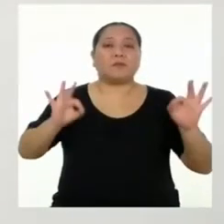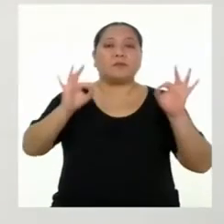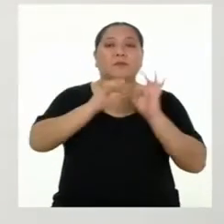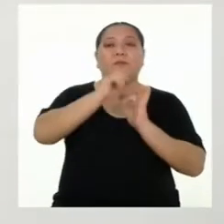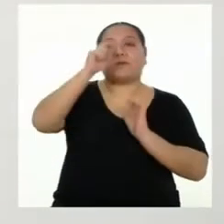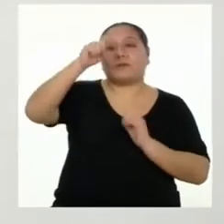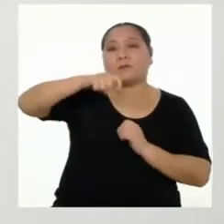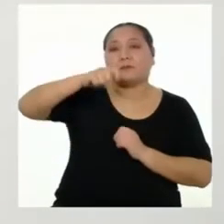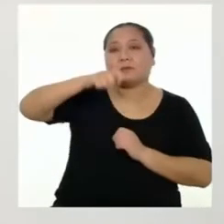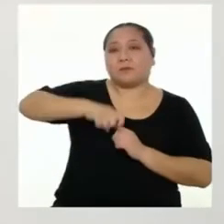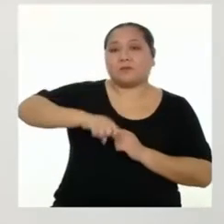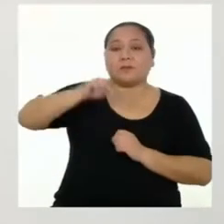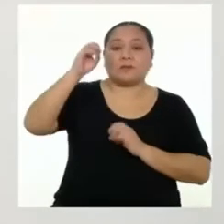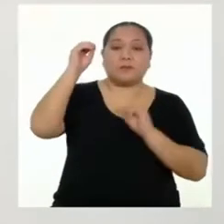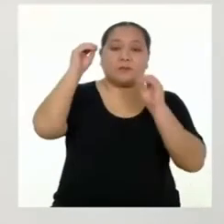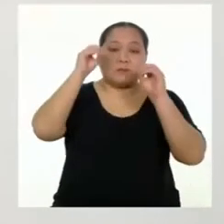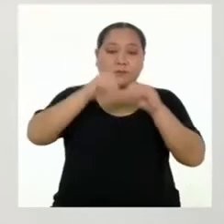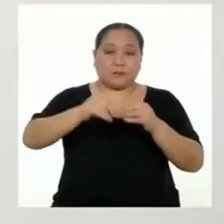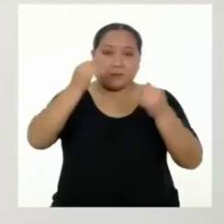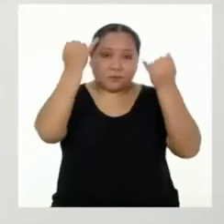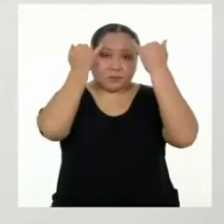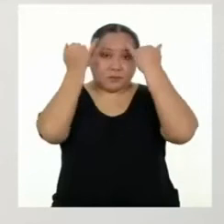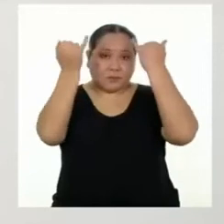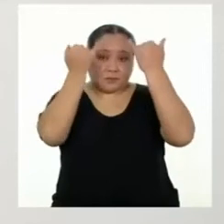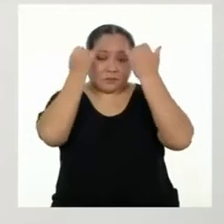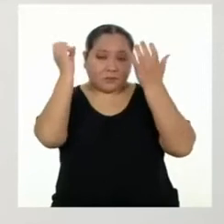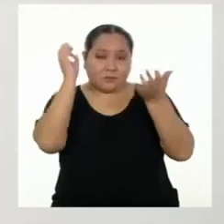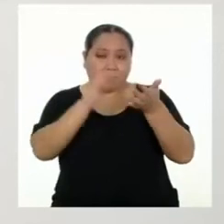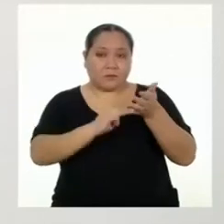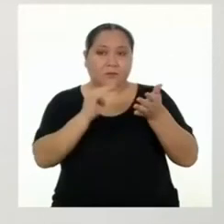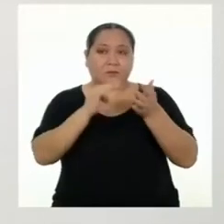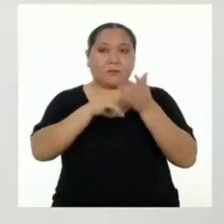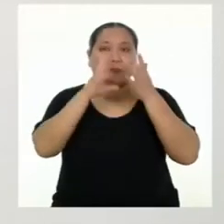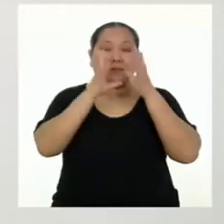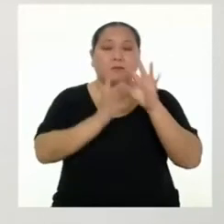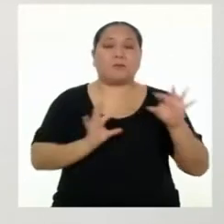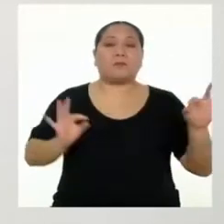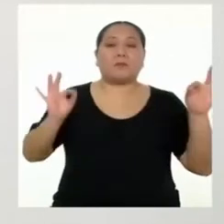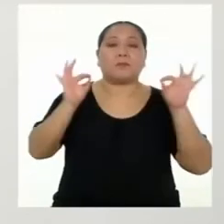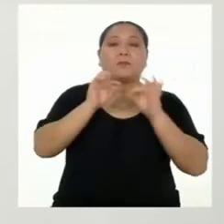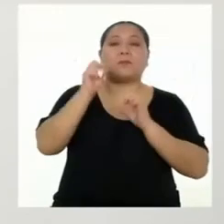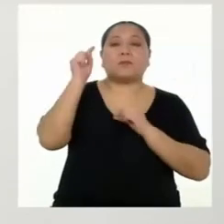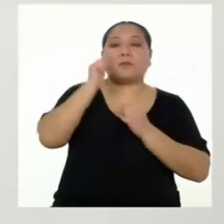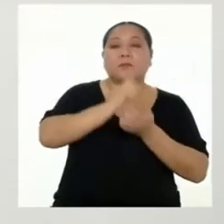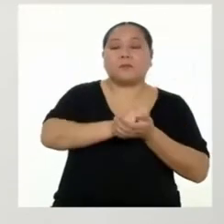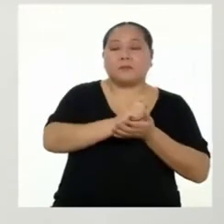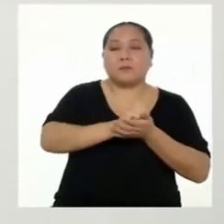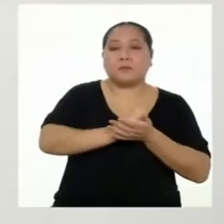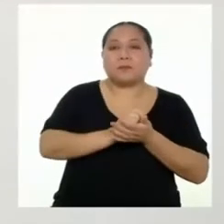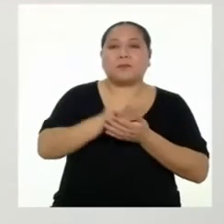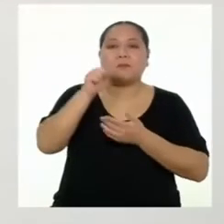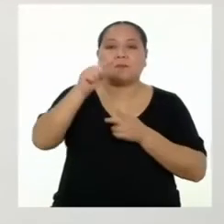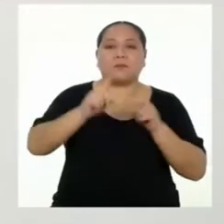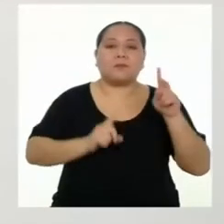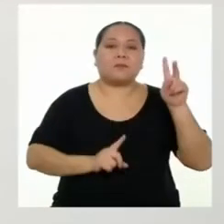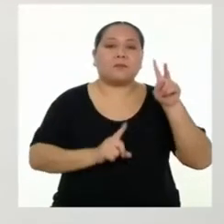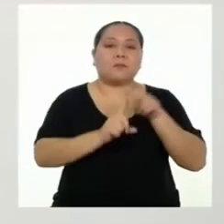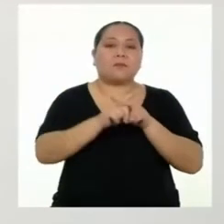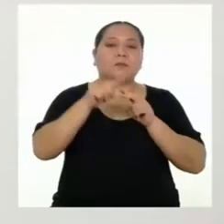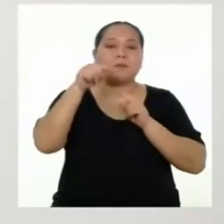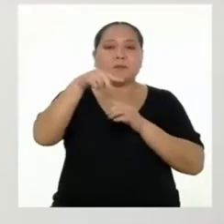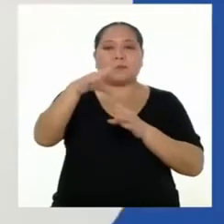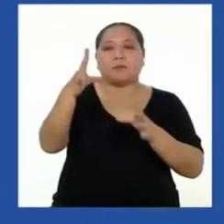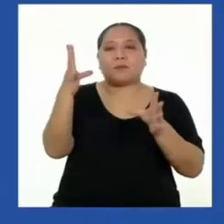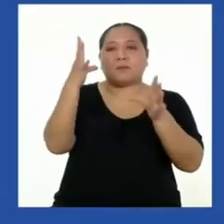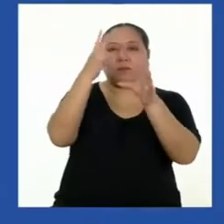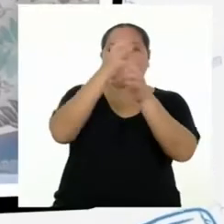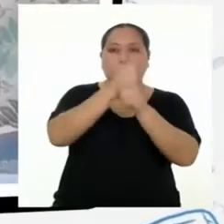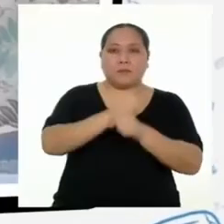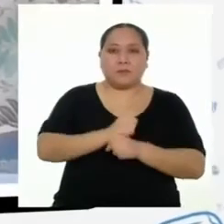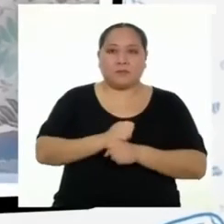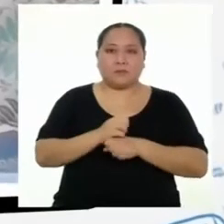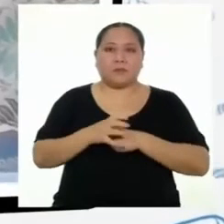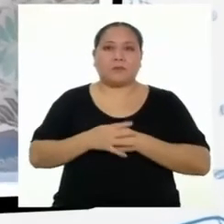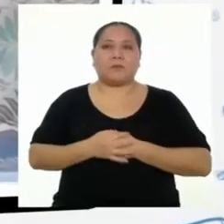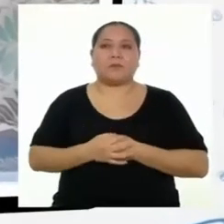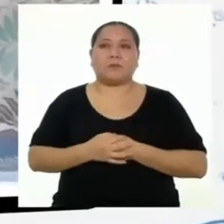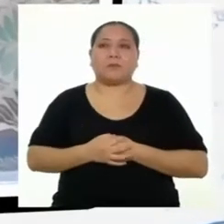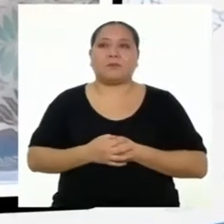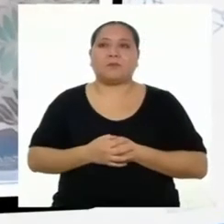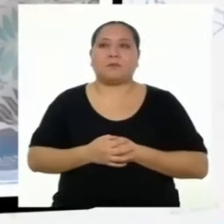es que te asegures de que las ideas más importantes del texto estén presentes en el resumen que elabores.